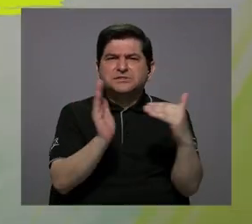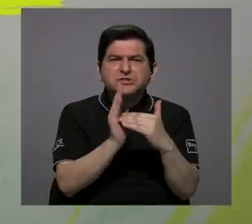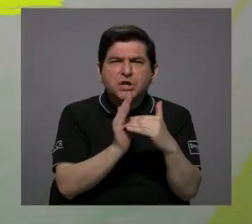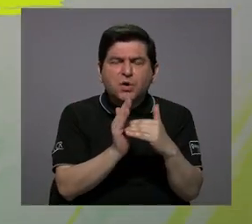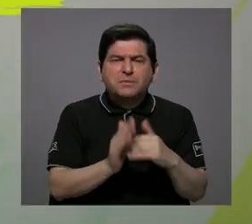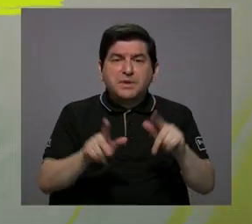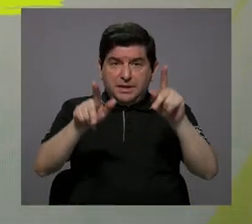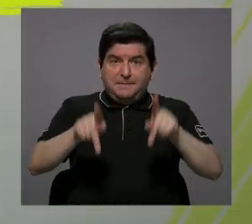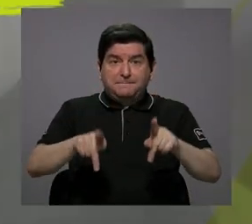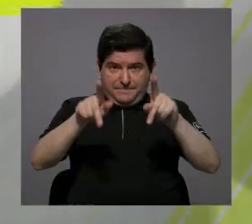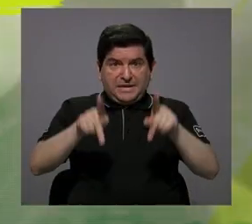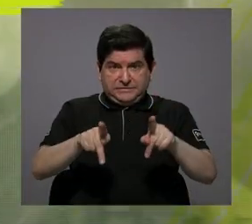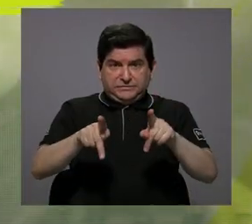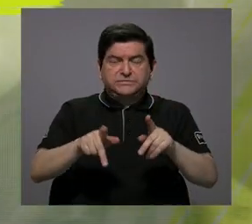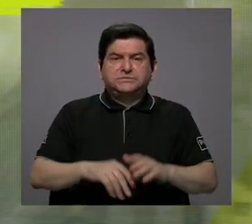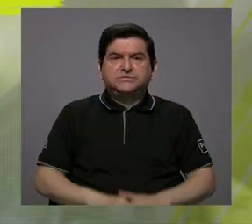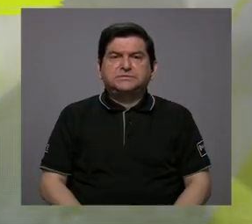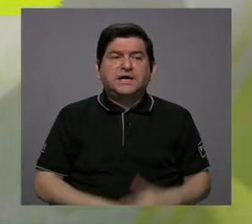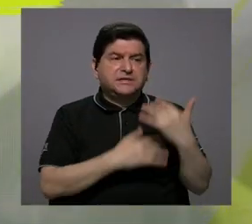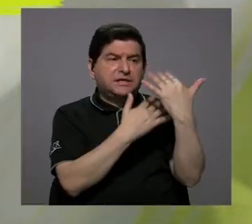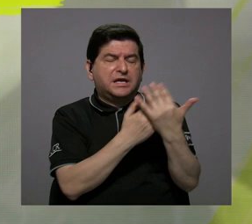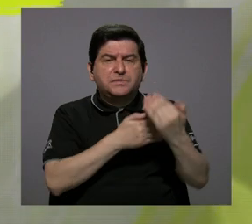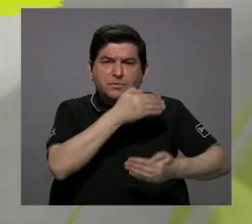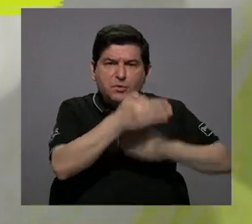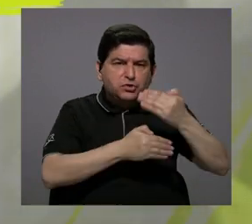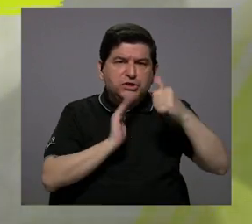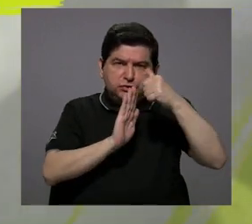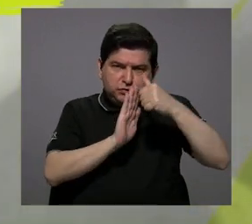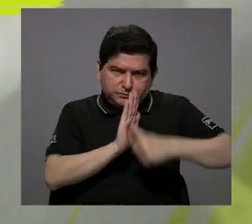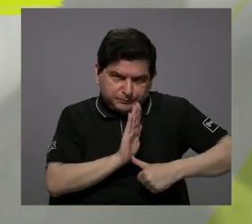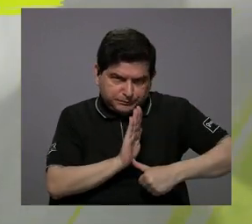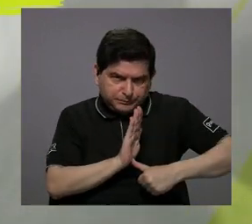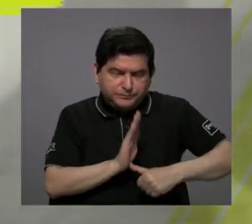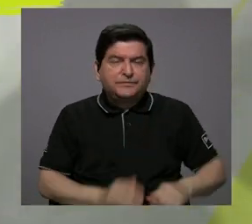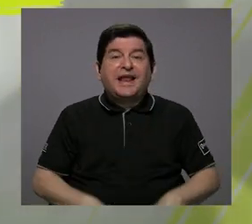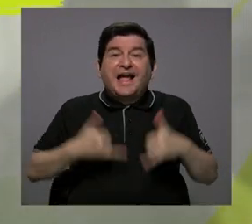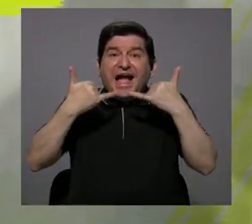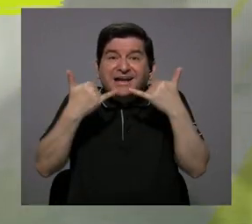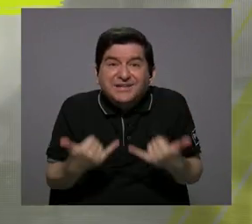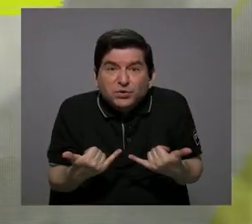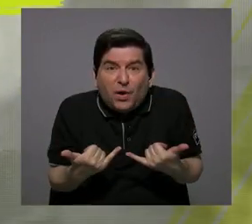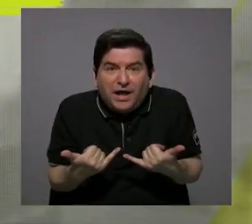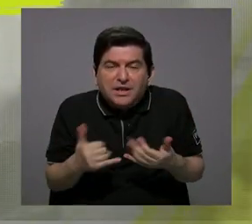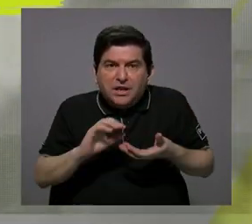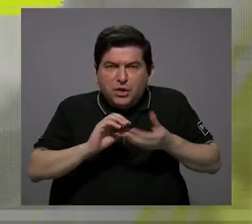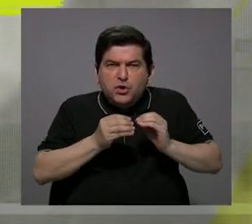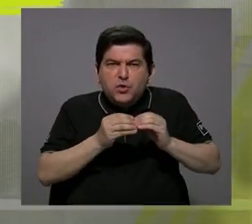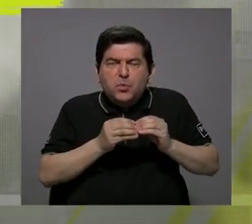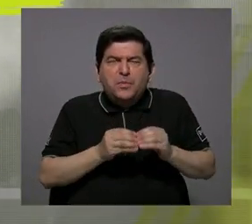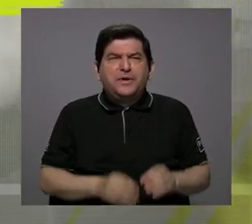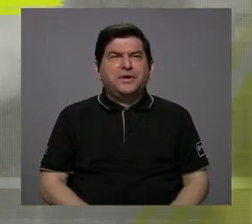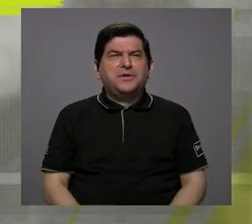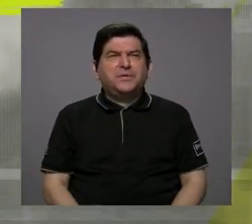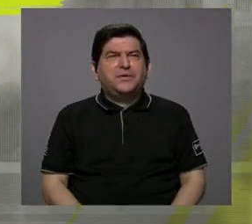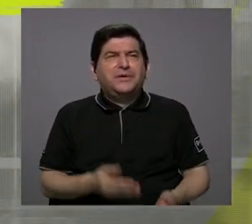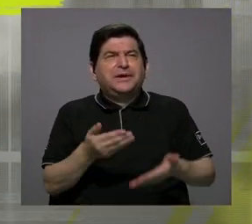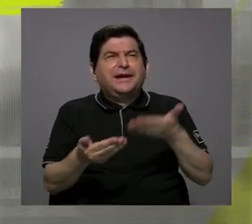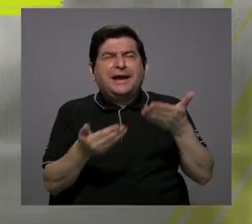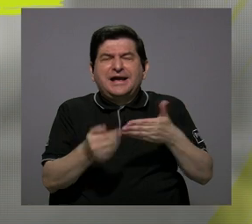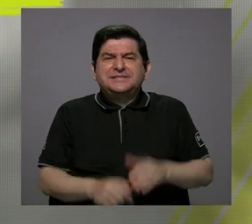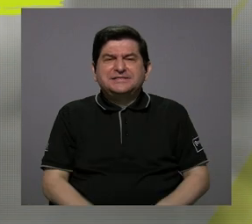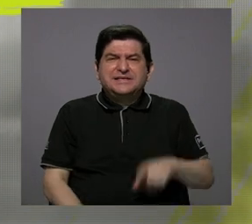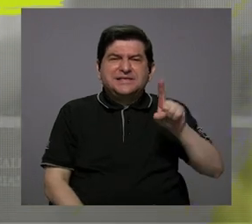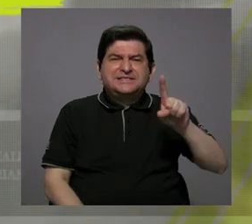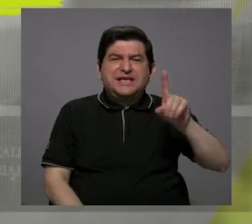pacientes en espera de un procedimiento quirúrgico. En la actualidad, voy a dar números redondeados, prácticamente tenemos